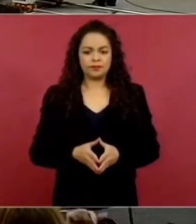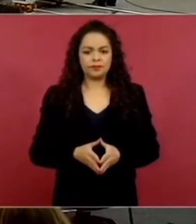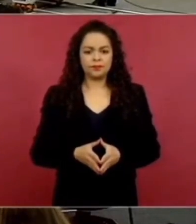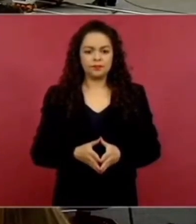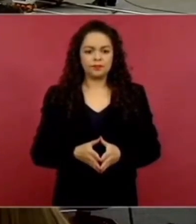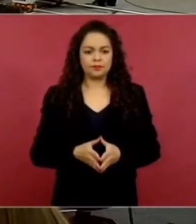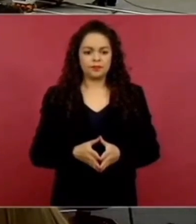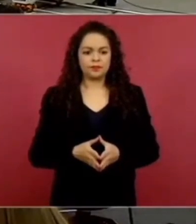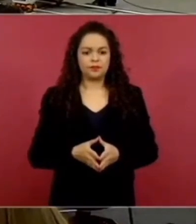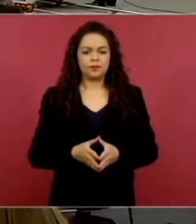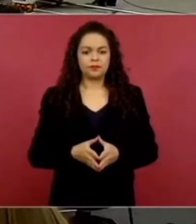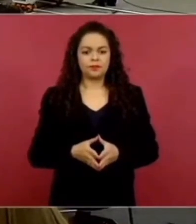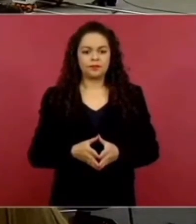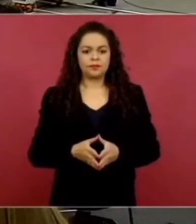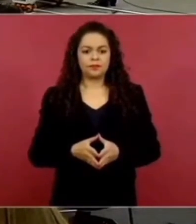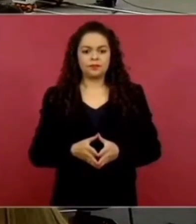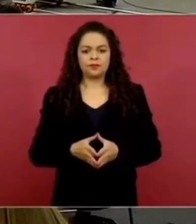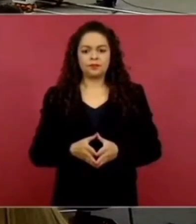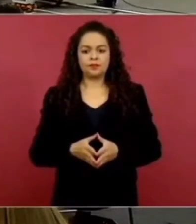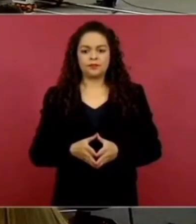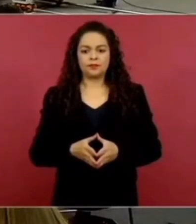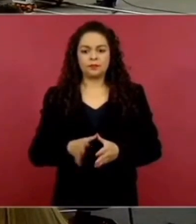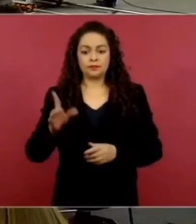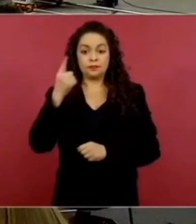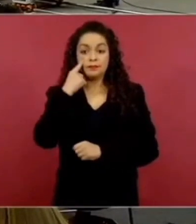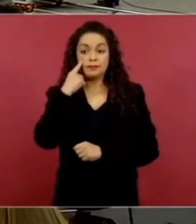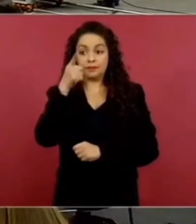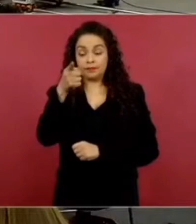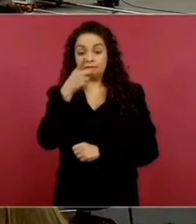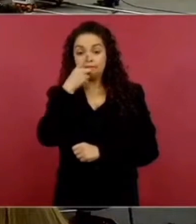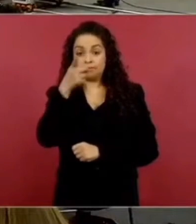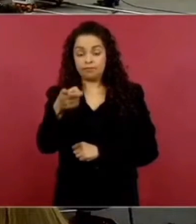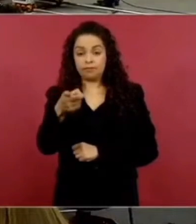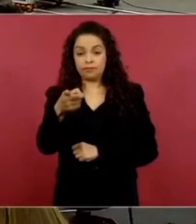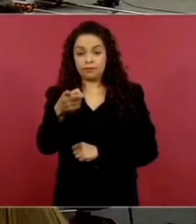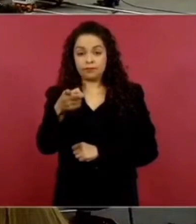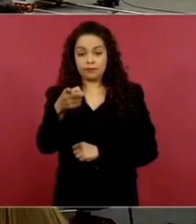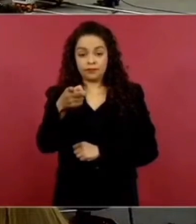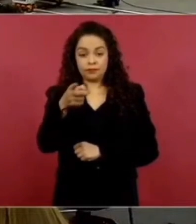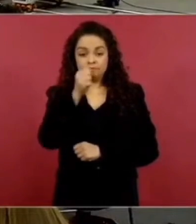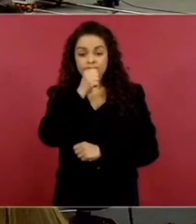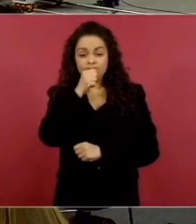mientras le pasan ese dato ahí está ya cuatro mil